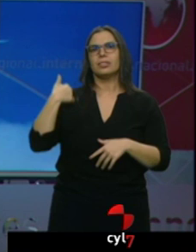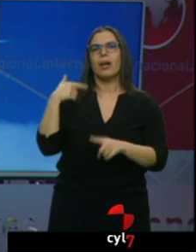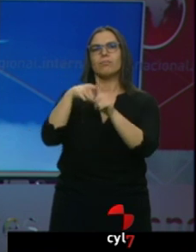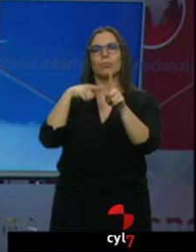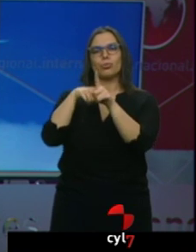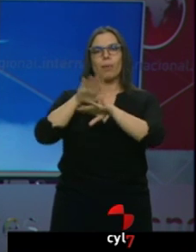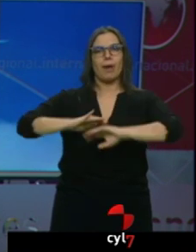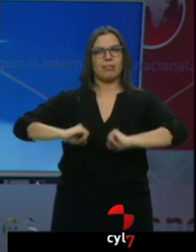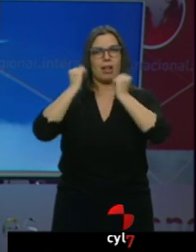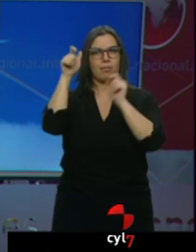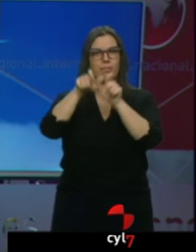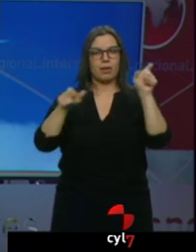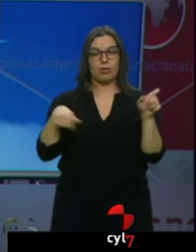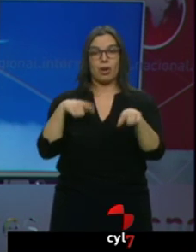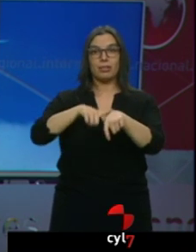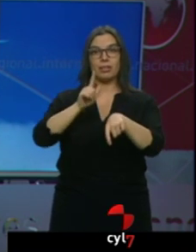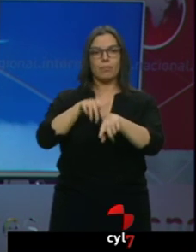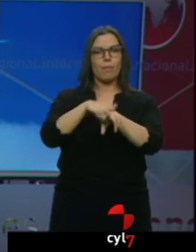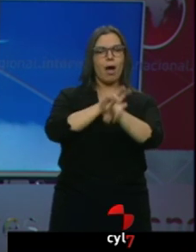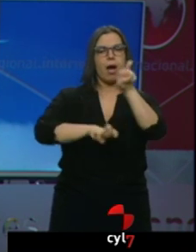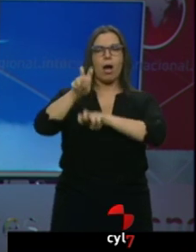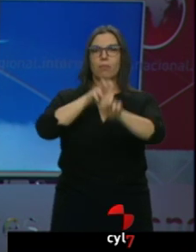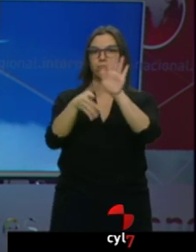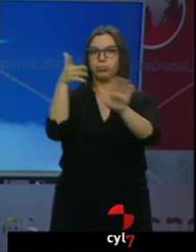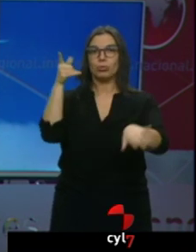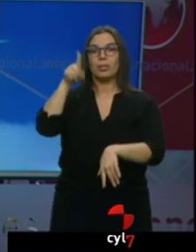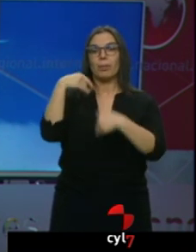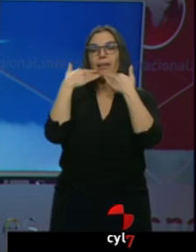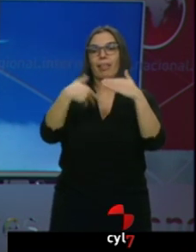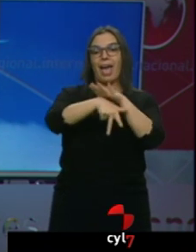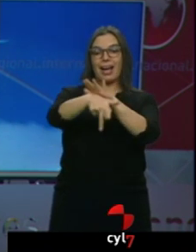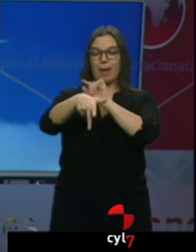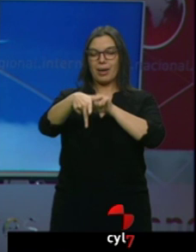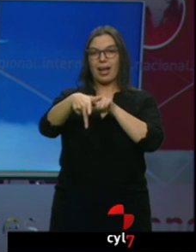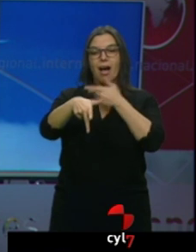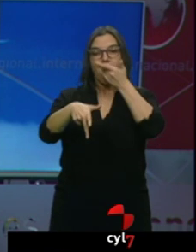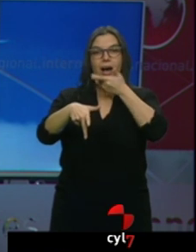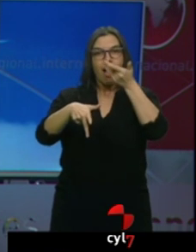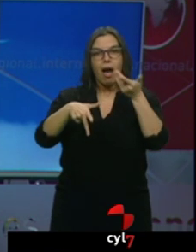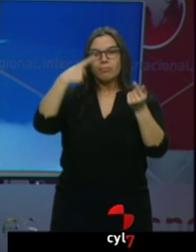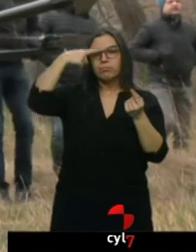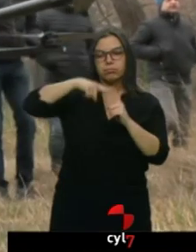agilizan los tiempos de búsqueda y, a través de cámaras térmicas, localizan con mayor rapidez a los desaparecidos.